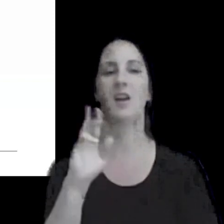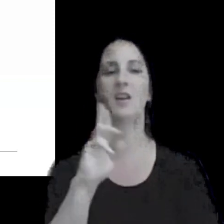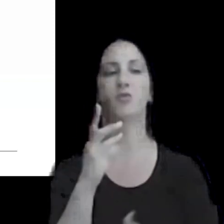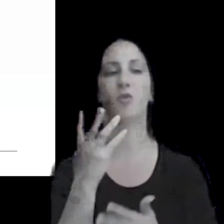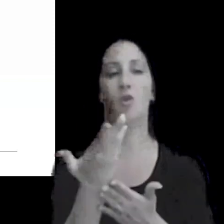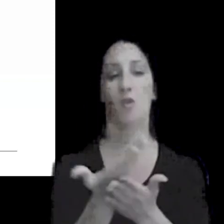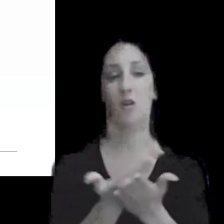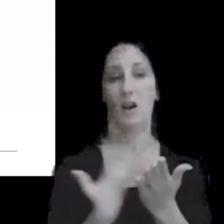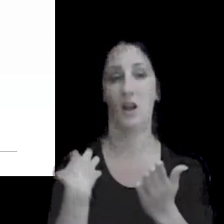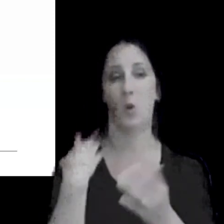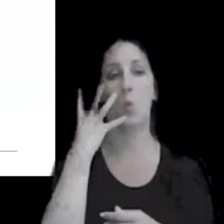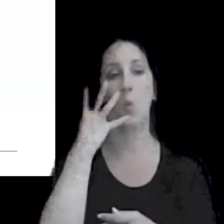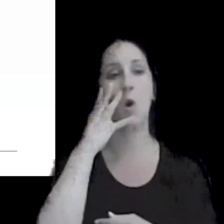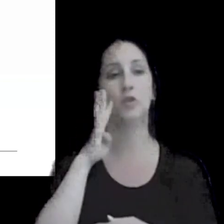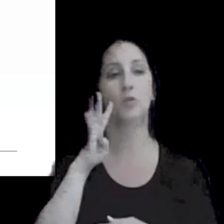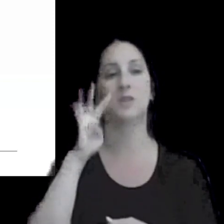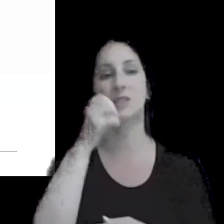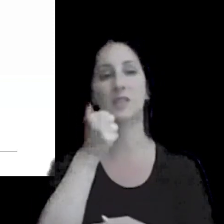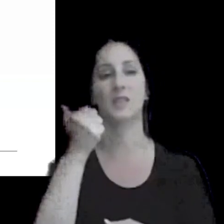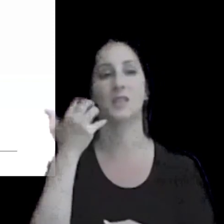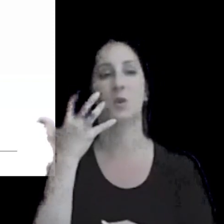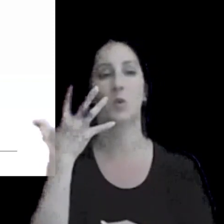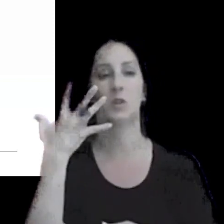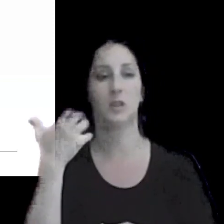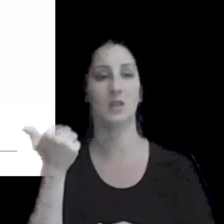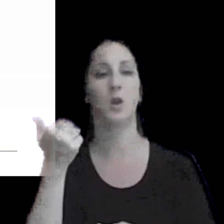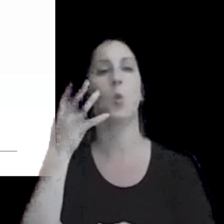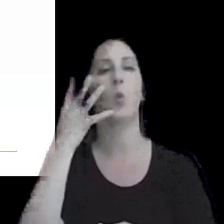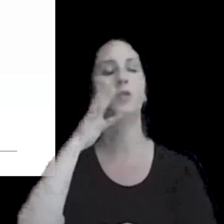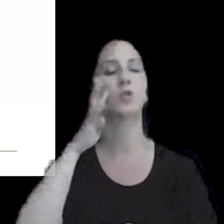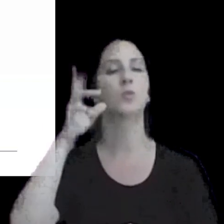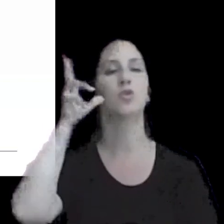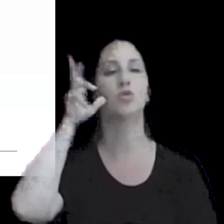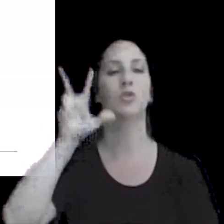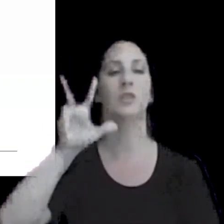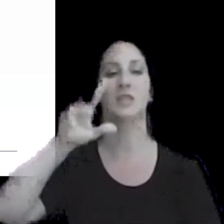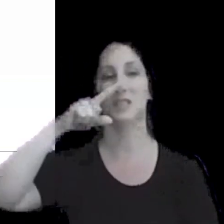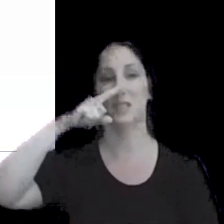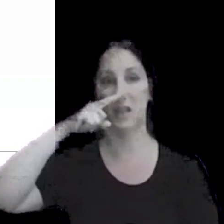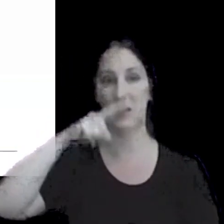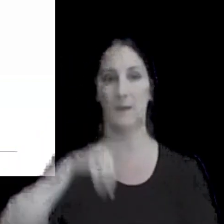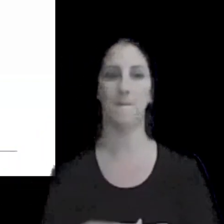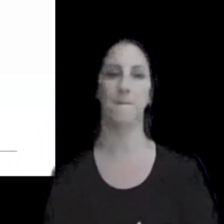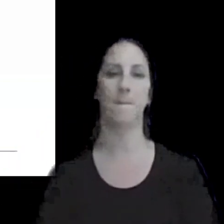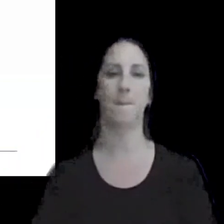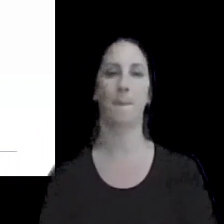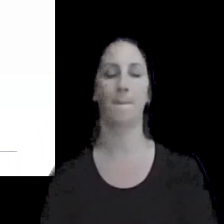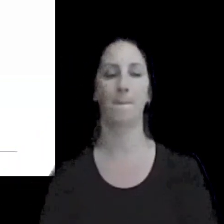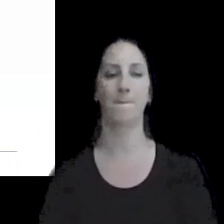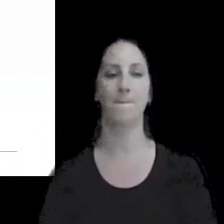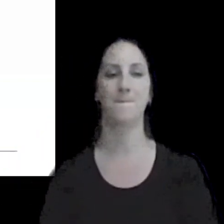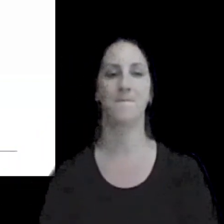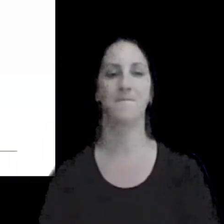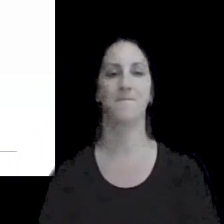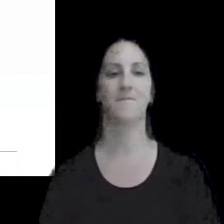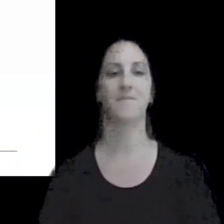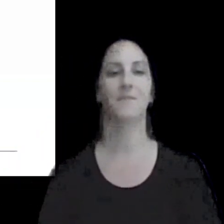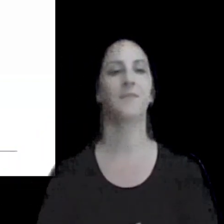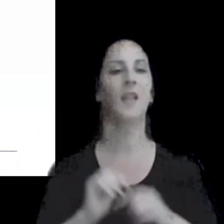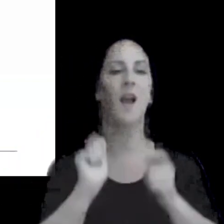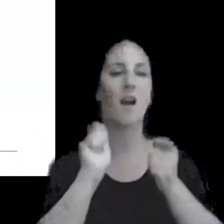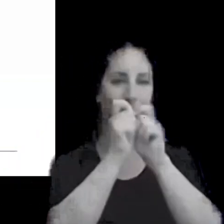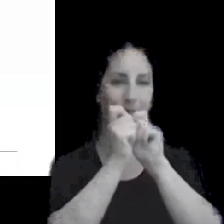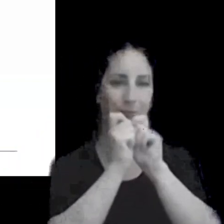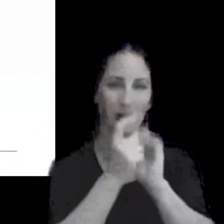generales 4653 y 4837 que reglamentaron